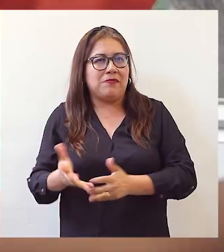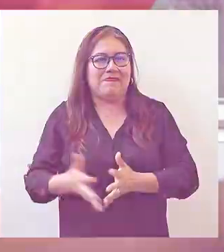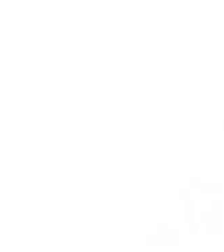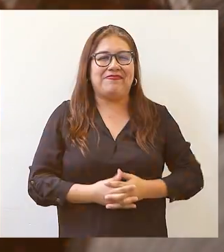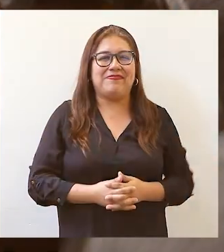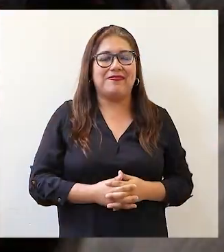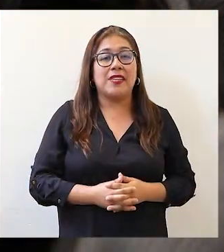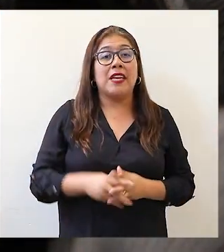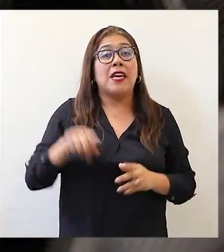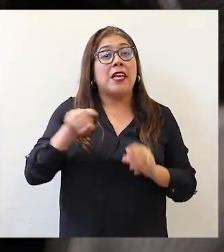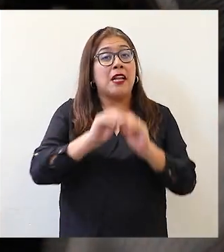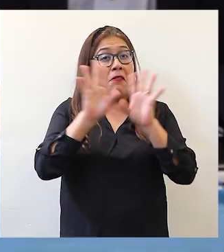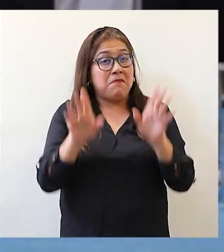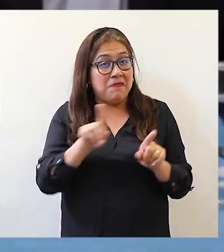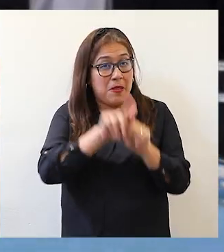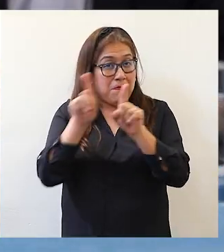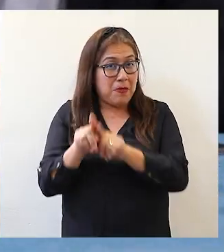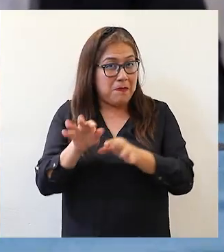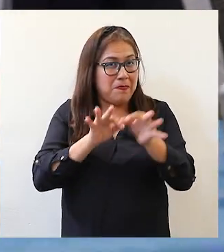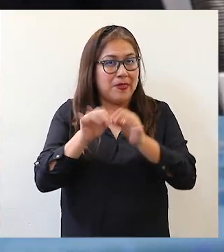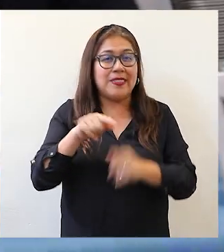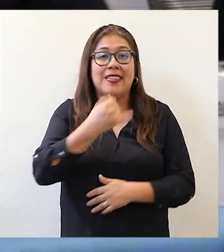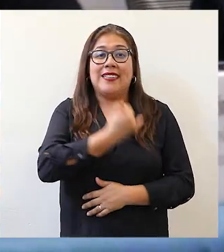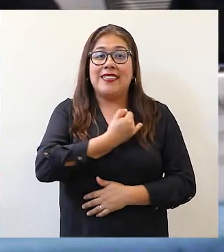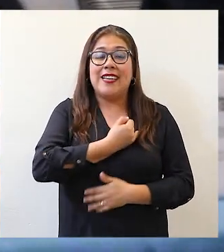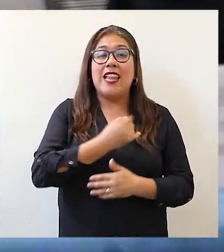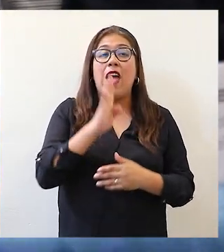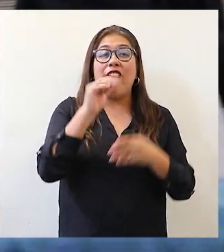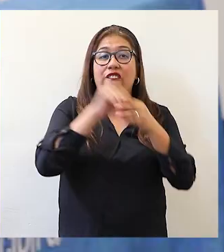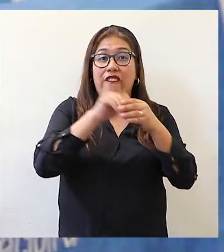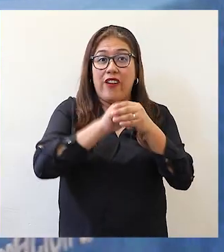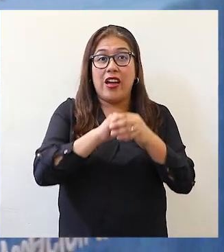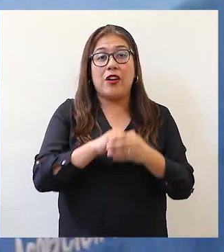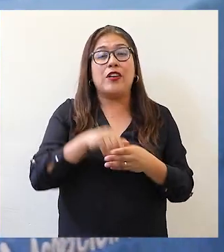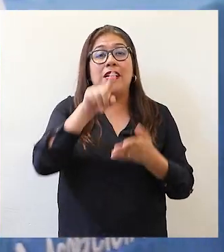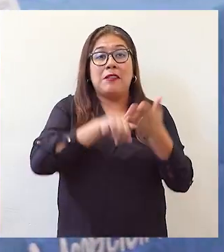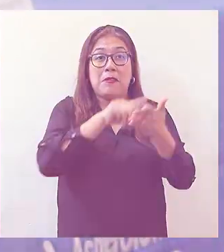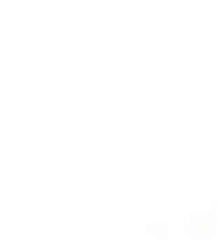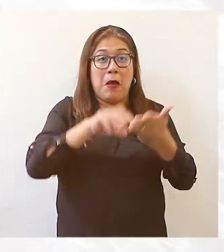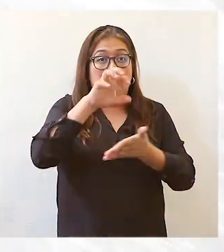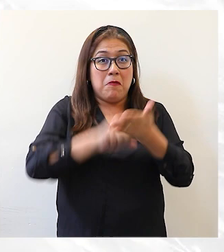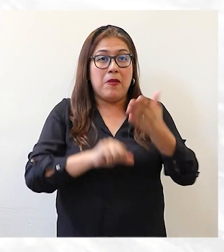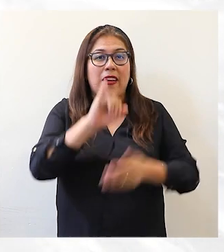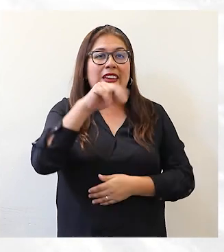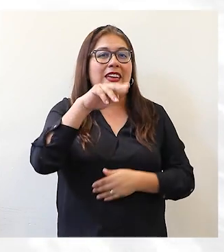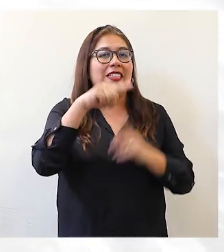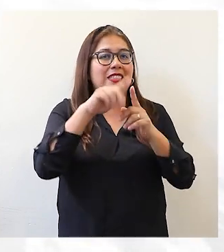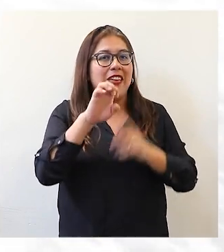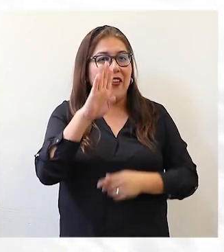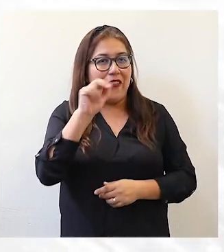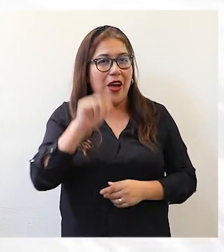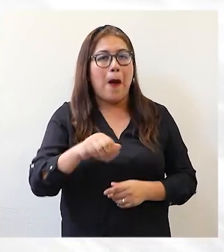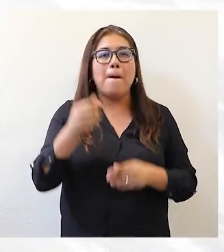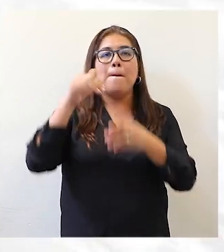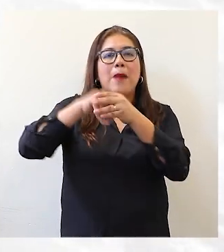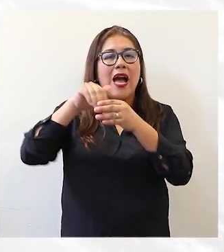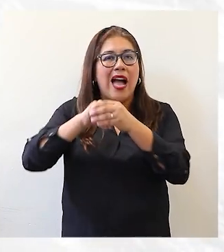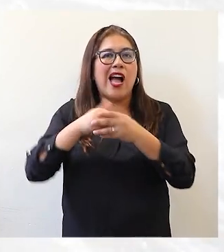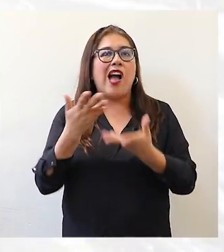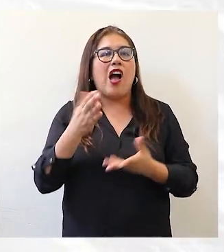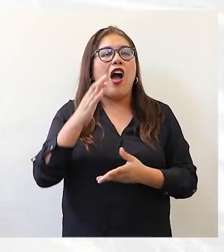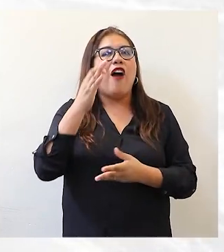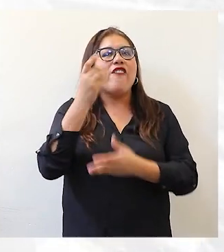Cabe precisar que las entidades financieras que exonerarán dicho pago son Interbank, Bancom,